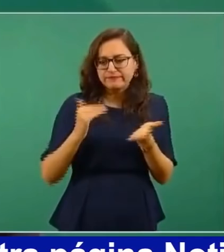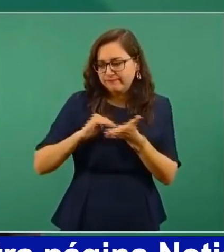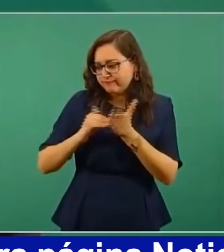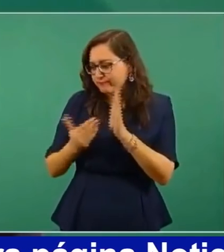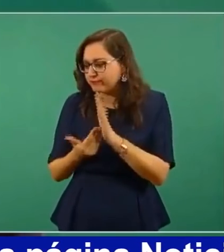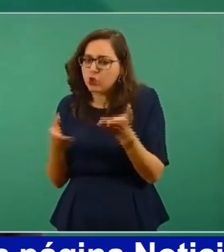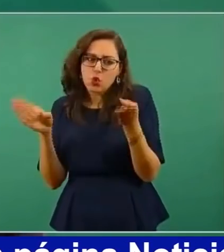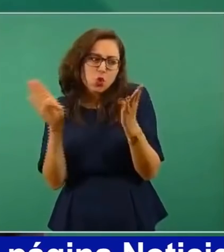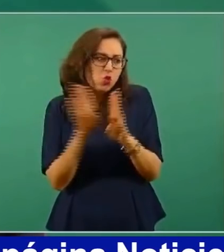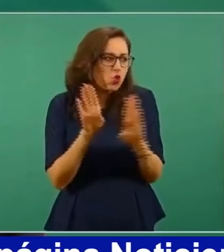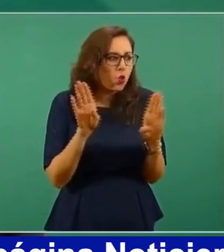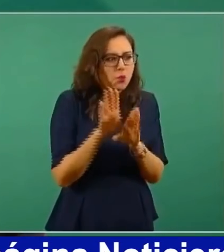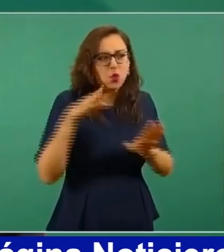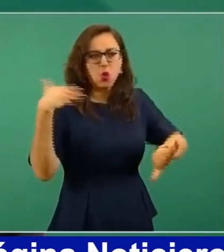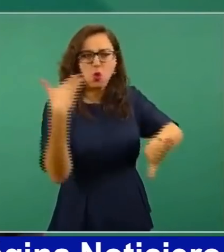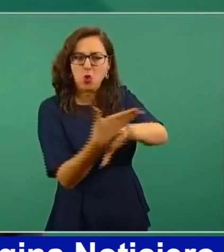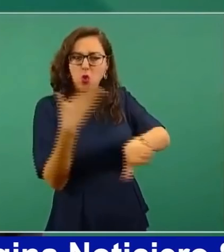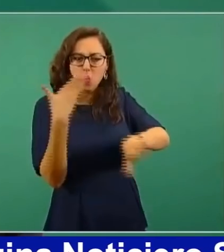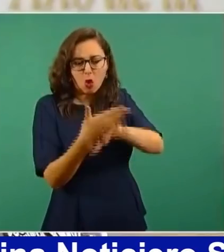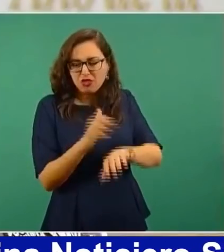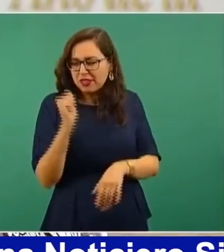etiqueta de algo